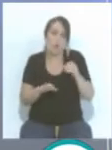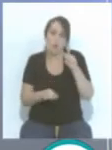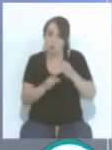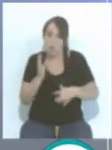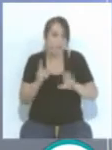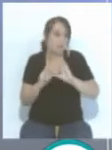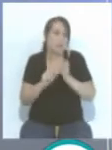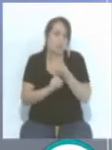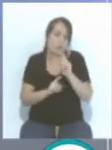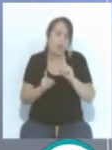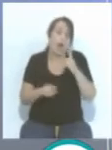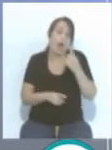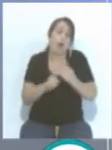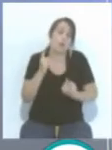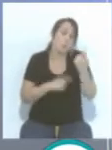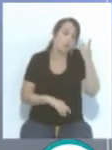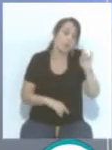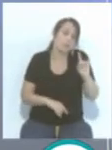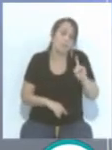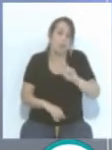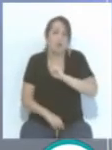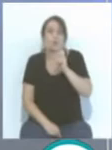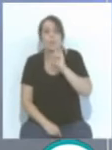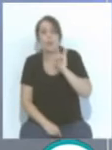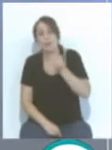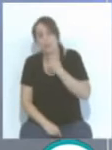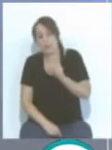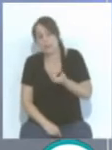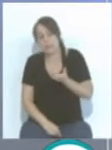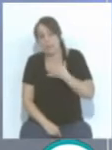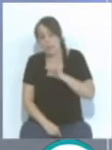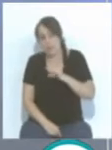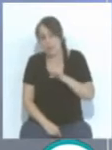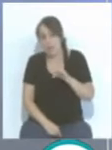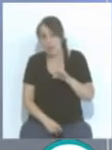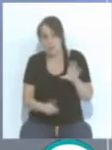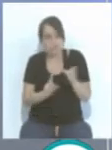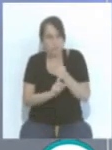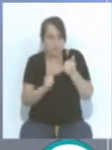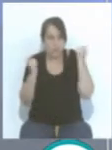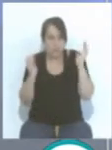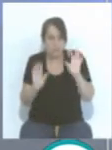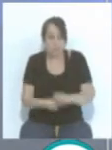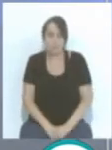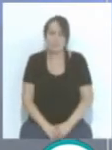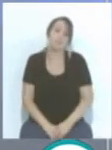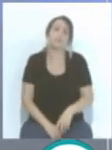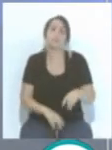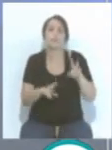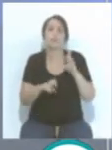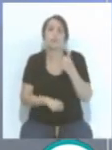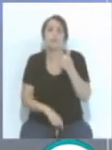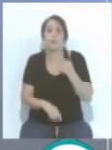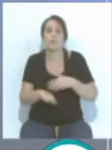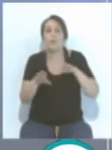algunos de ellos sí, y otros con mala suerte, incluso se podría haber conseguido más. Hay un tema que, claro, que el